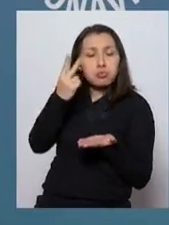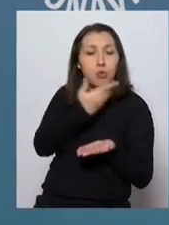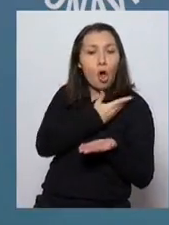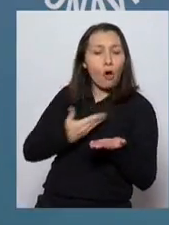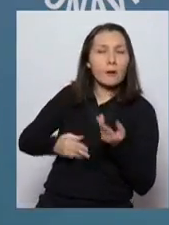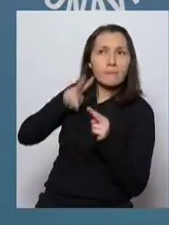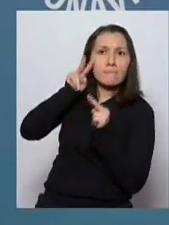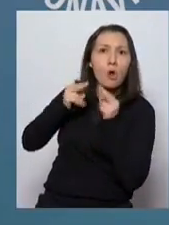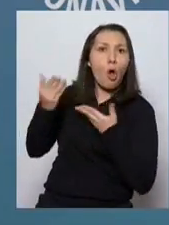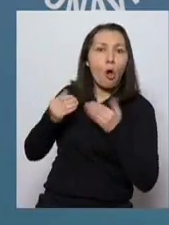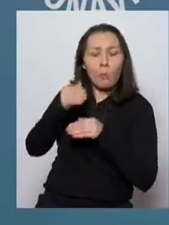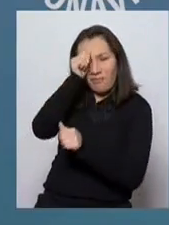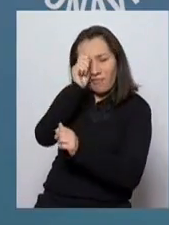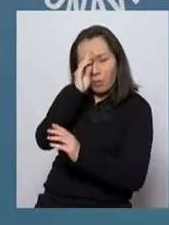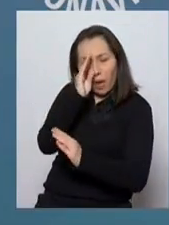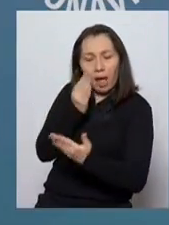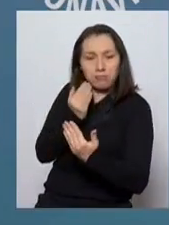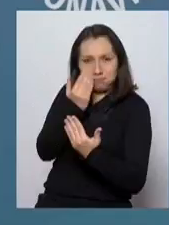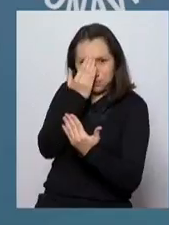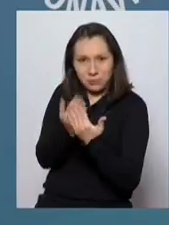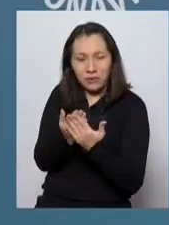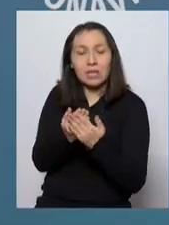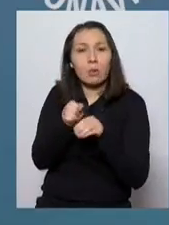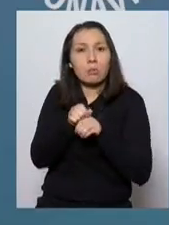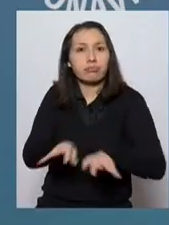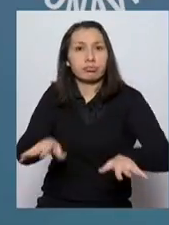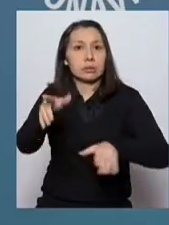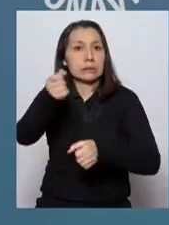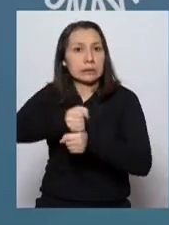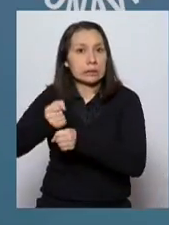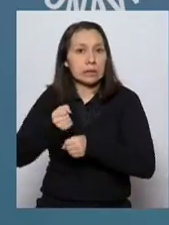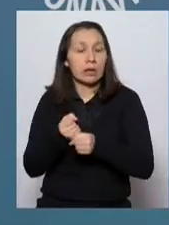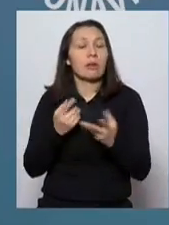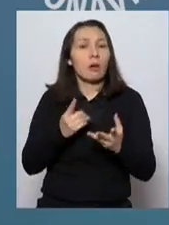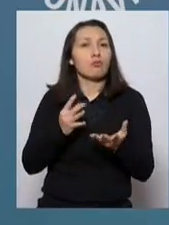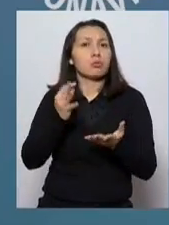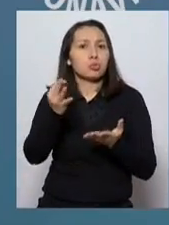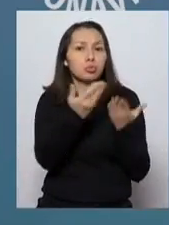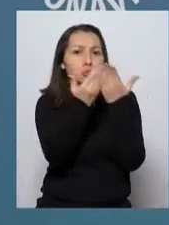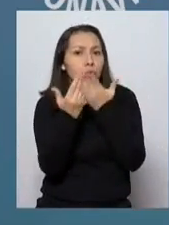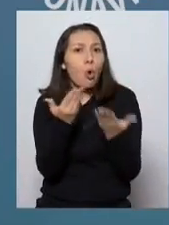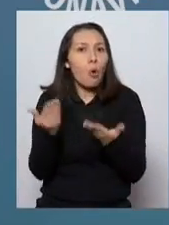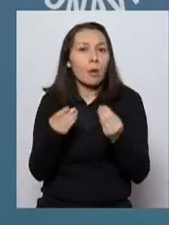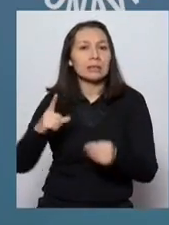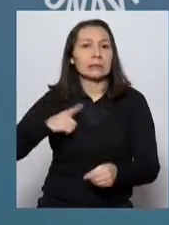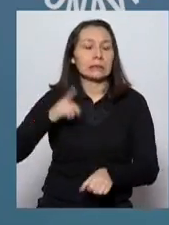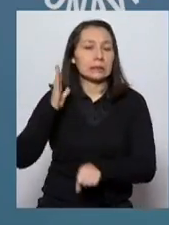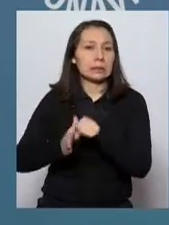cómo va a afectar esta pandemia a los trabajadores, en definitiva, si hay proyecciones en el desempleo?